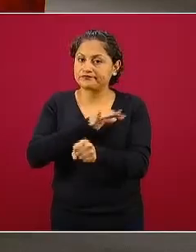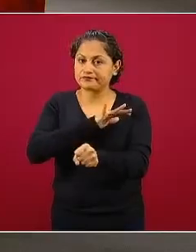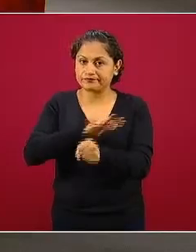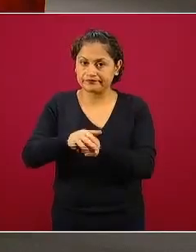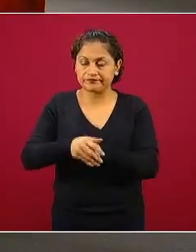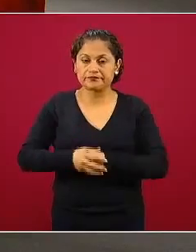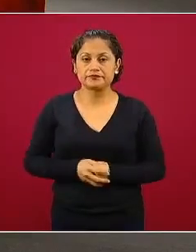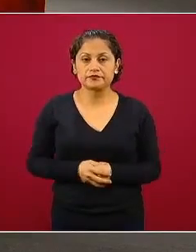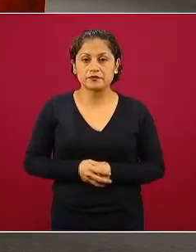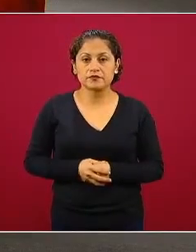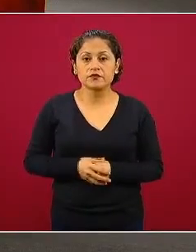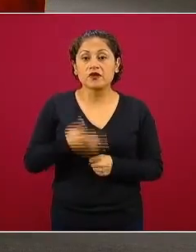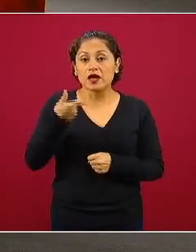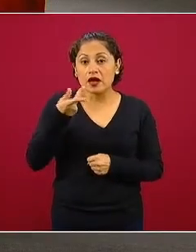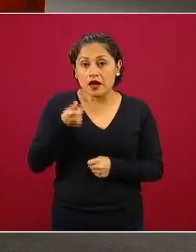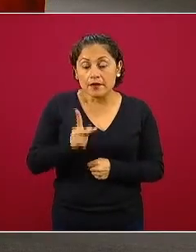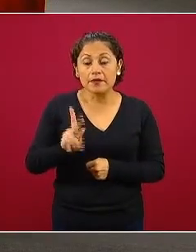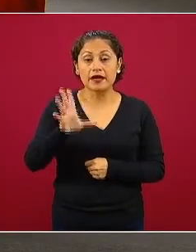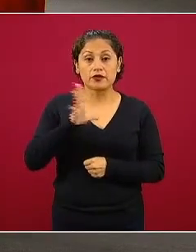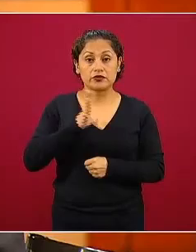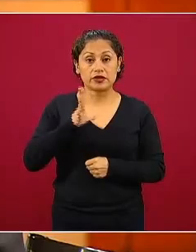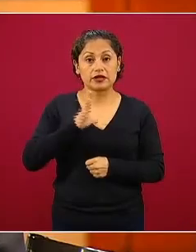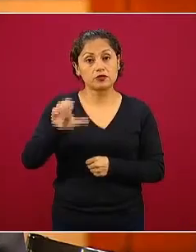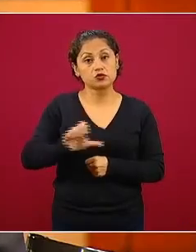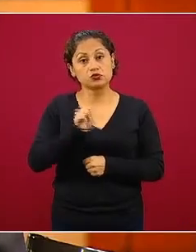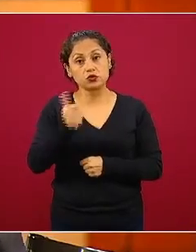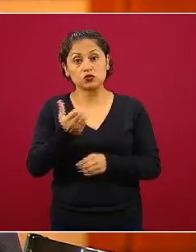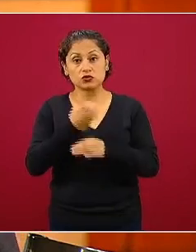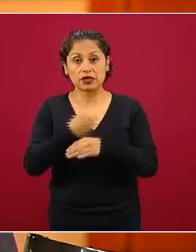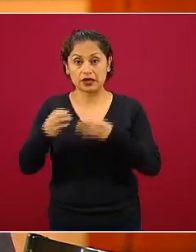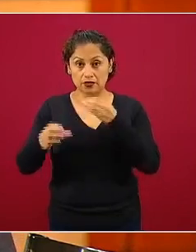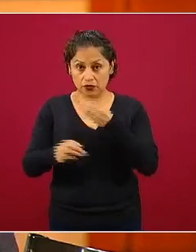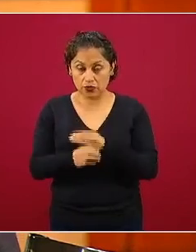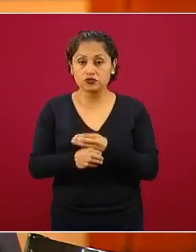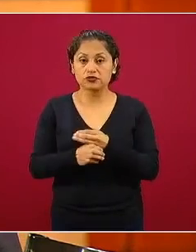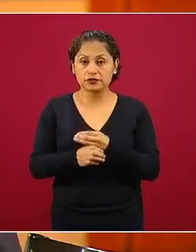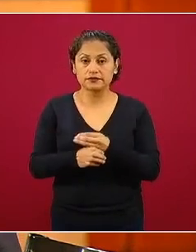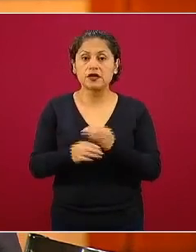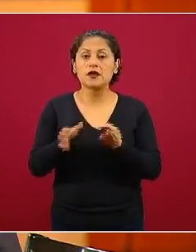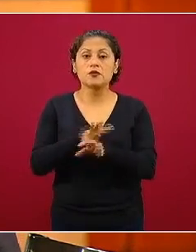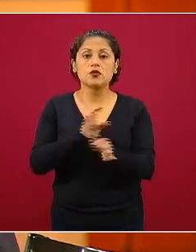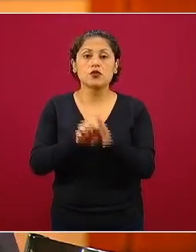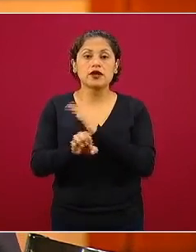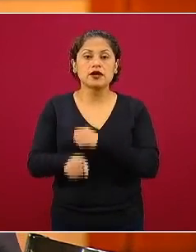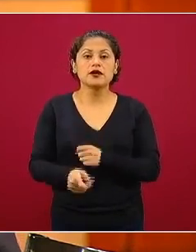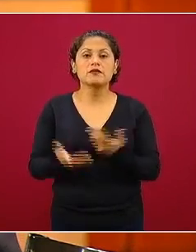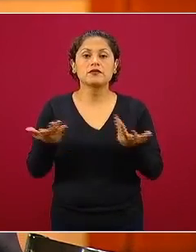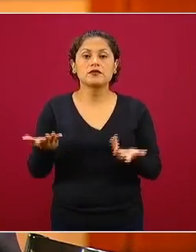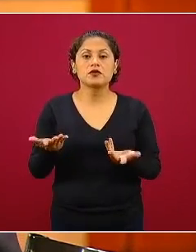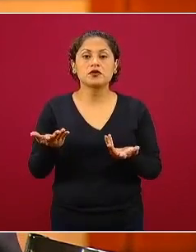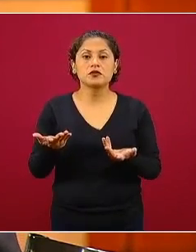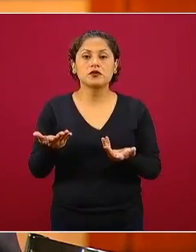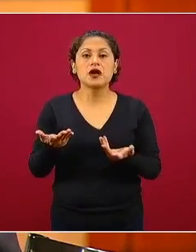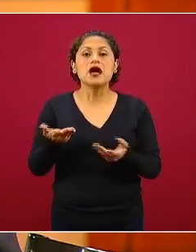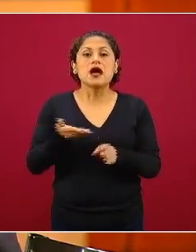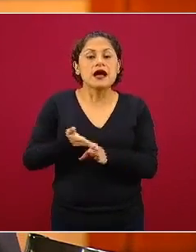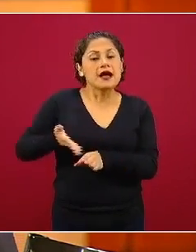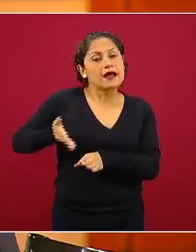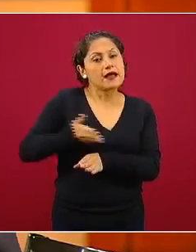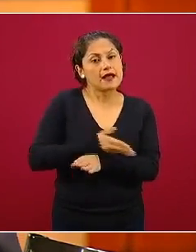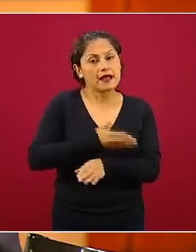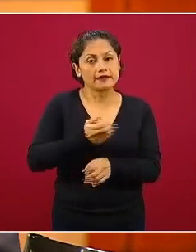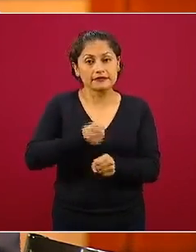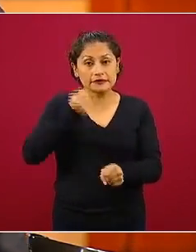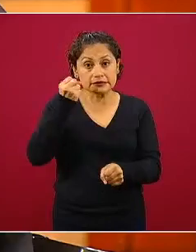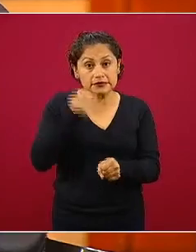un tercer elemento que también hemos comentado es por diseño de las intervenciones preventivas con el propósito de prevenir